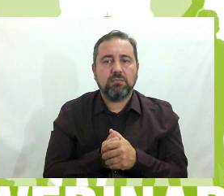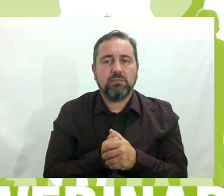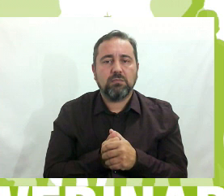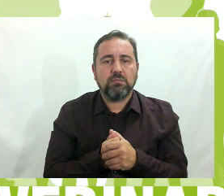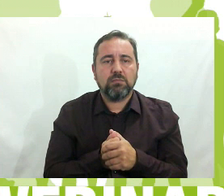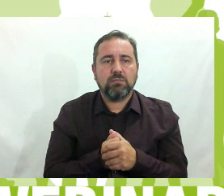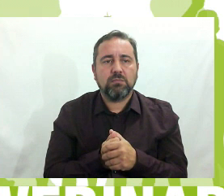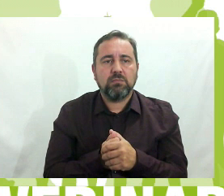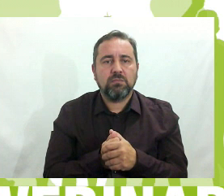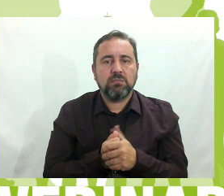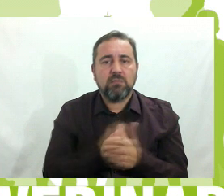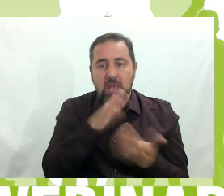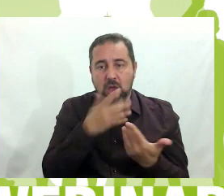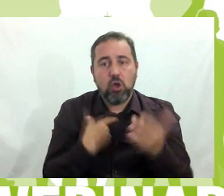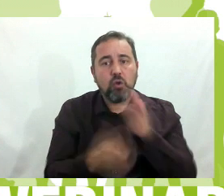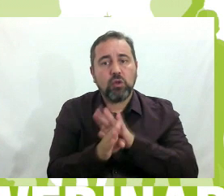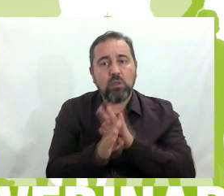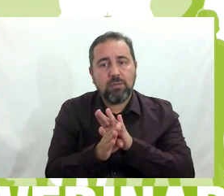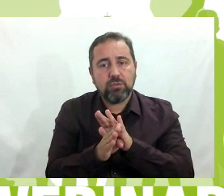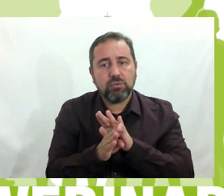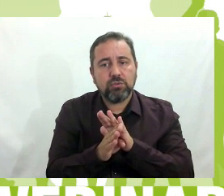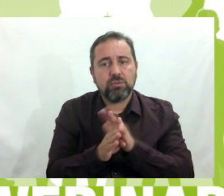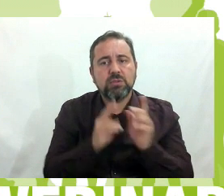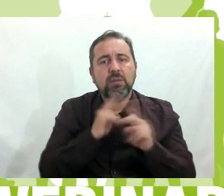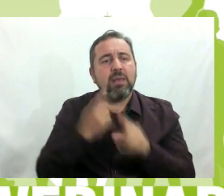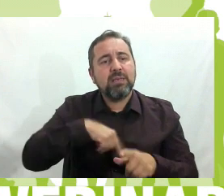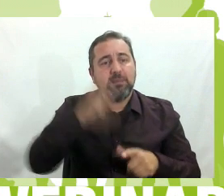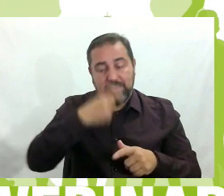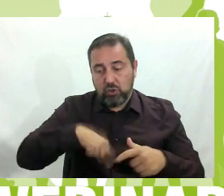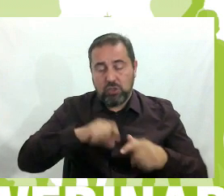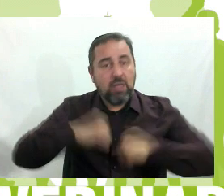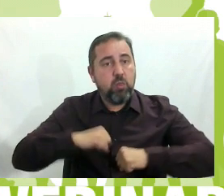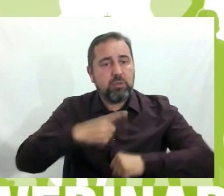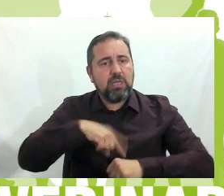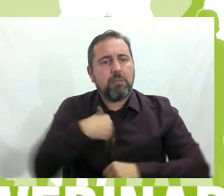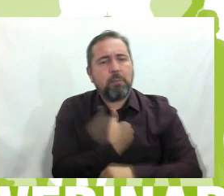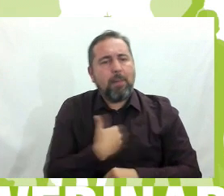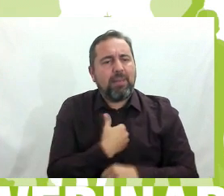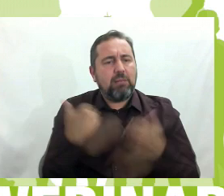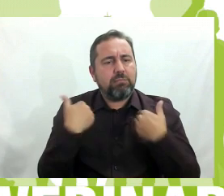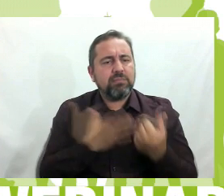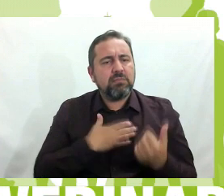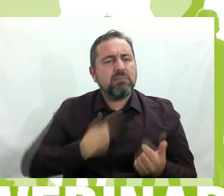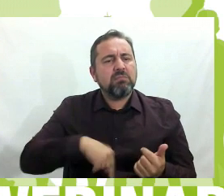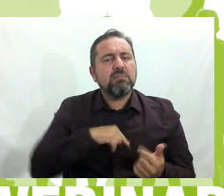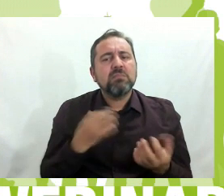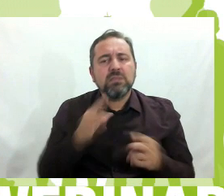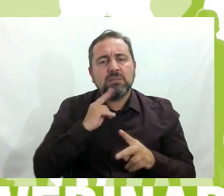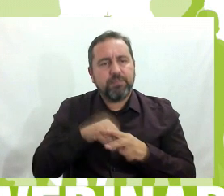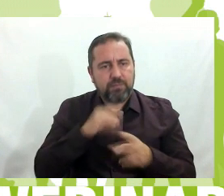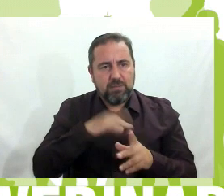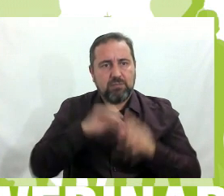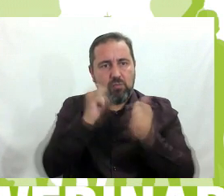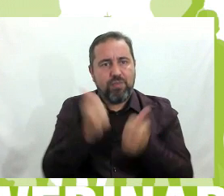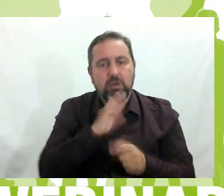Ahora voy a continuar con qué papel tenemos las personas adultas en el modelo dialógico.